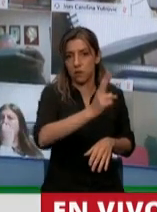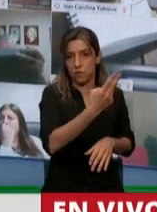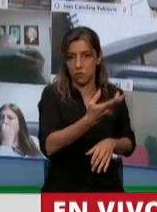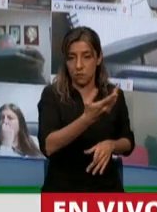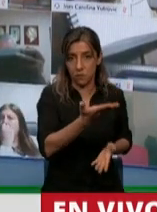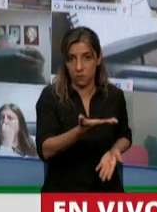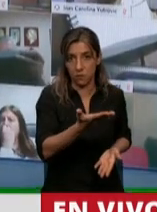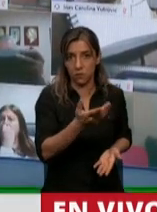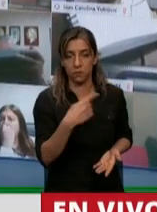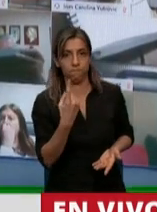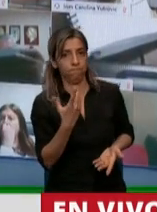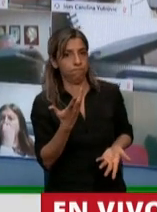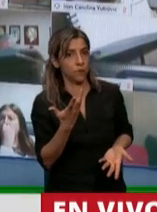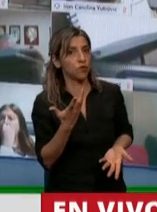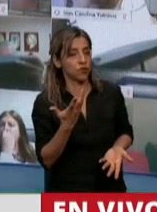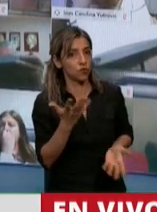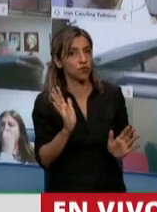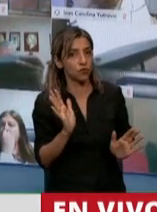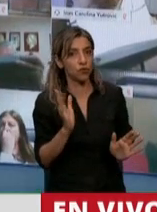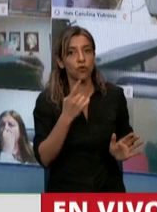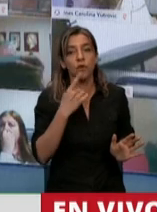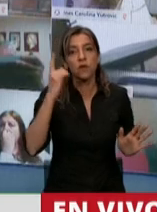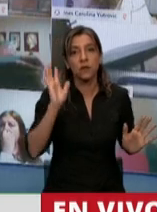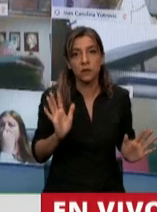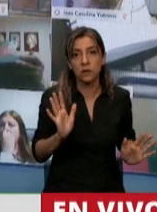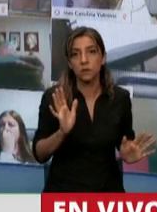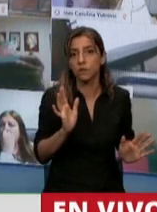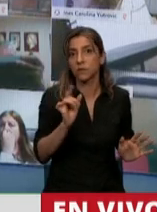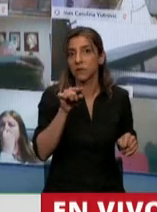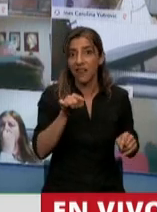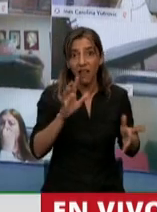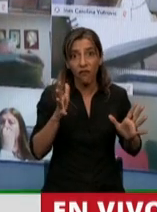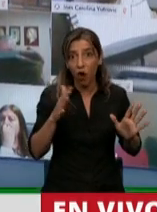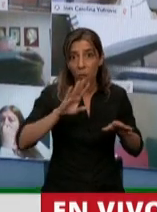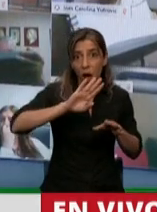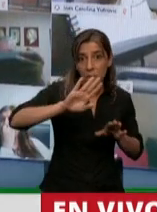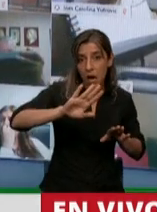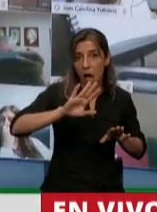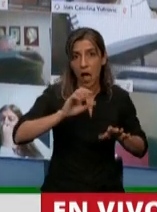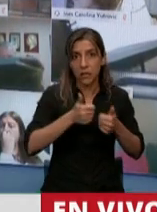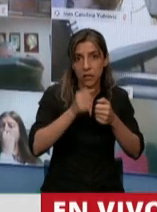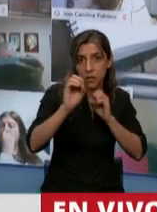lo que decimos es que repudiamos todo este tipo de acciones.